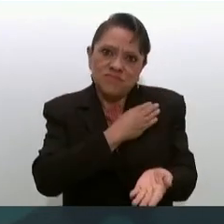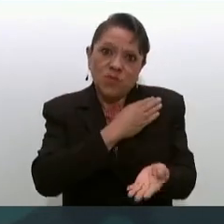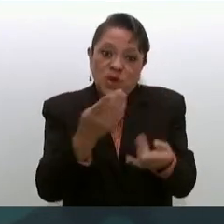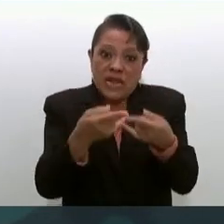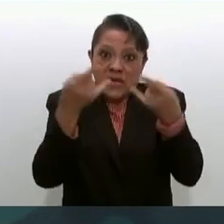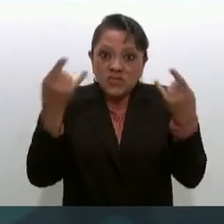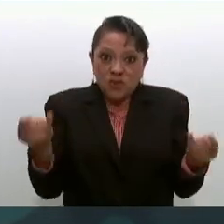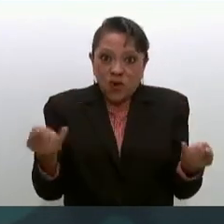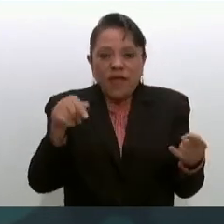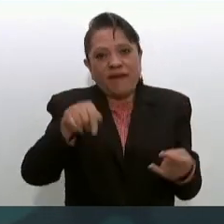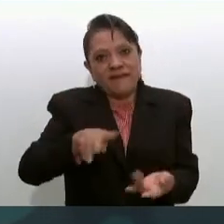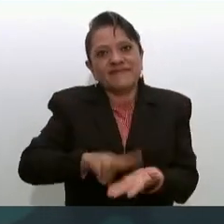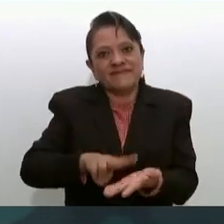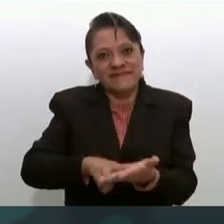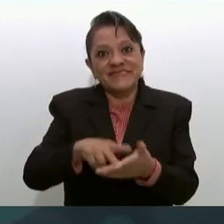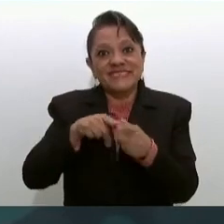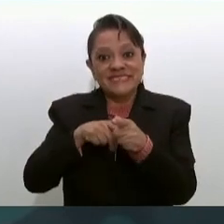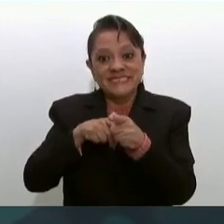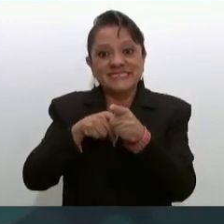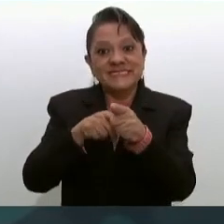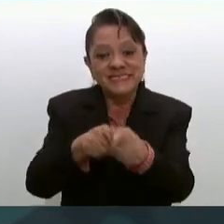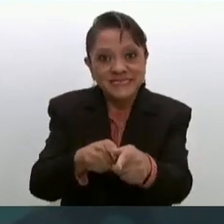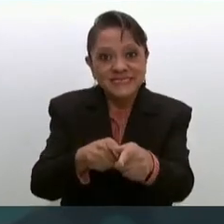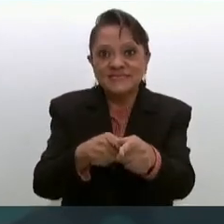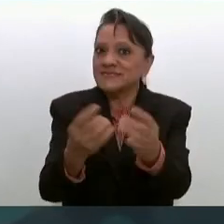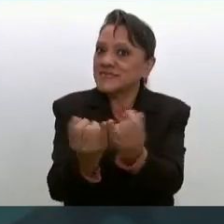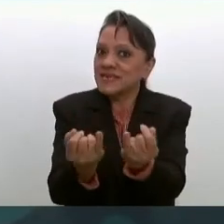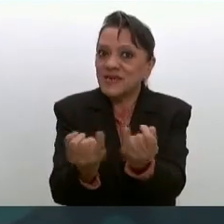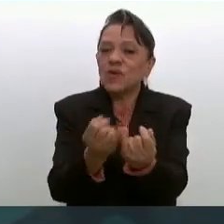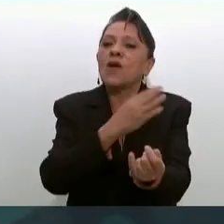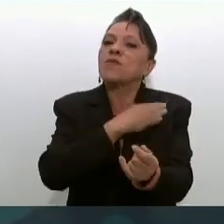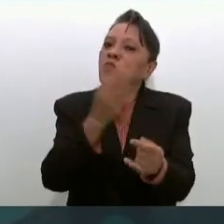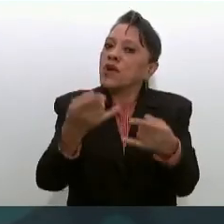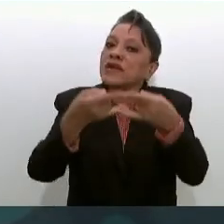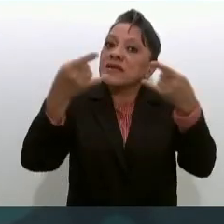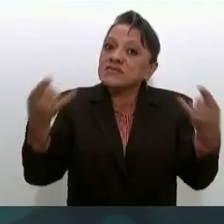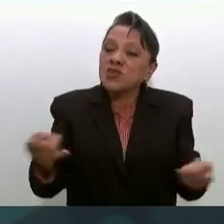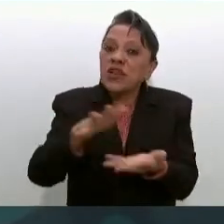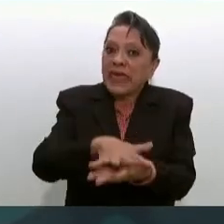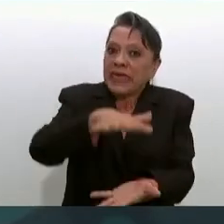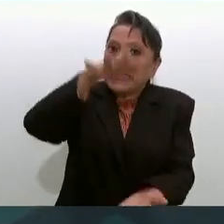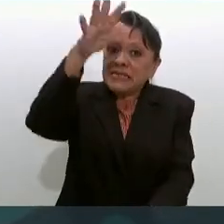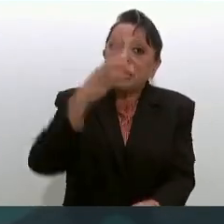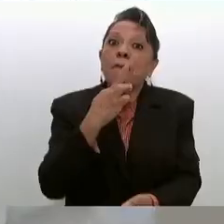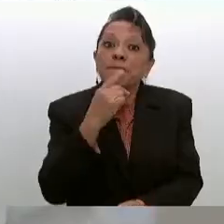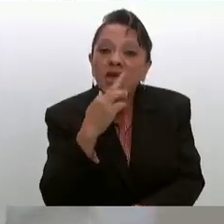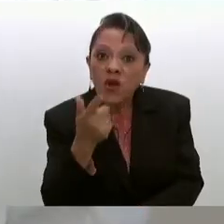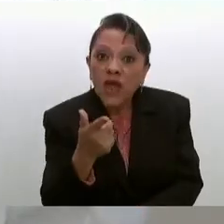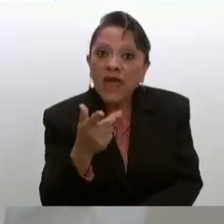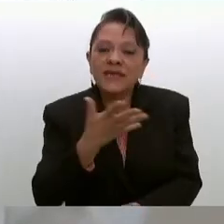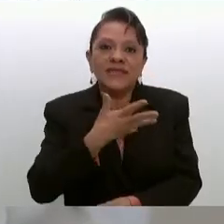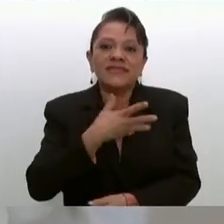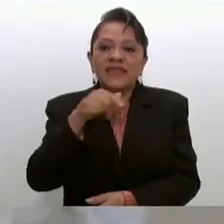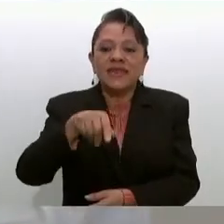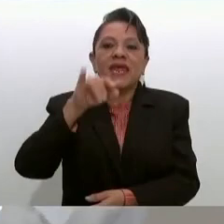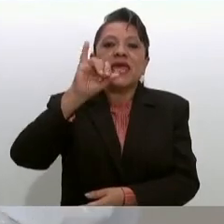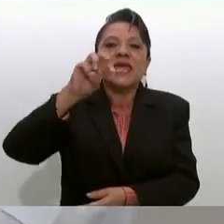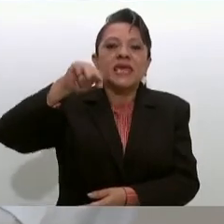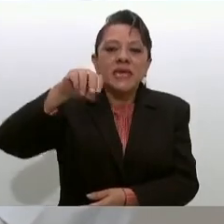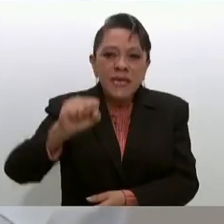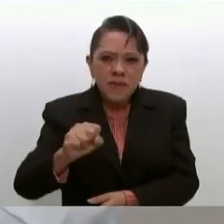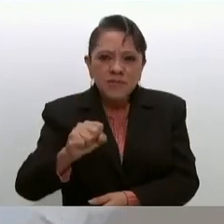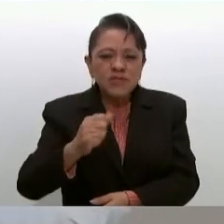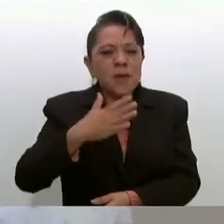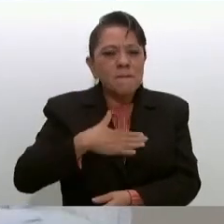tener garantías de continuar siendo una buena historia, crecer, mejorar y tener al IMSS-Bienestar como la luz que nos